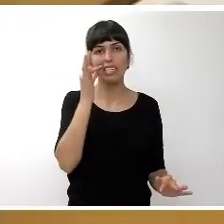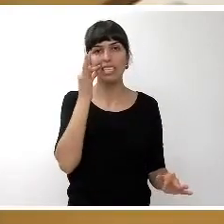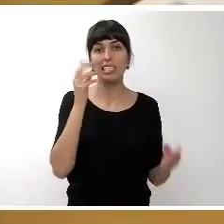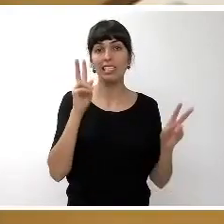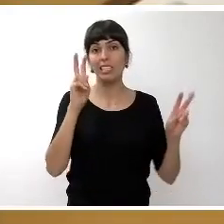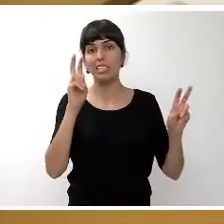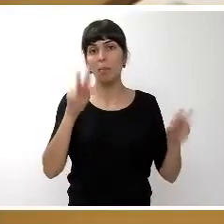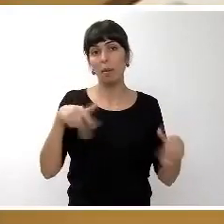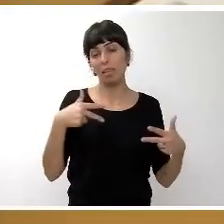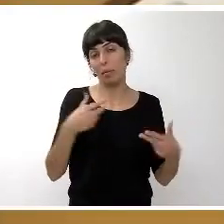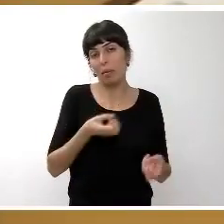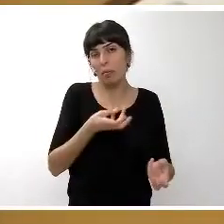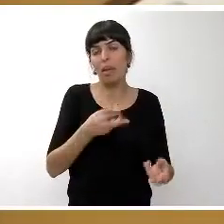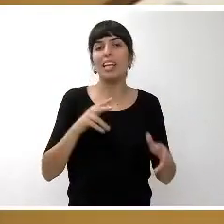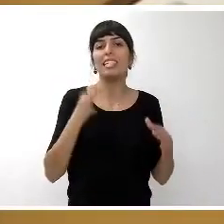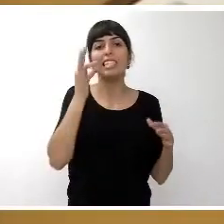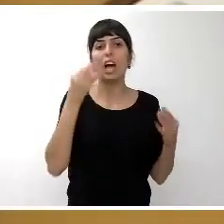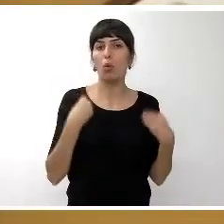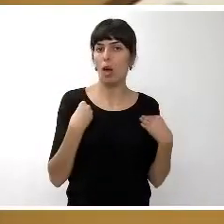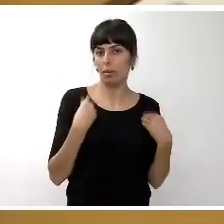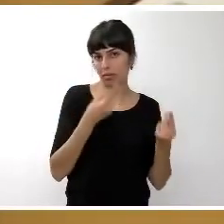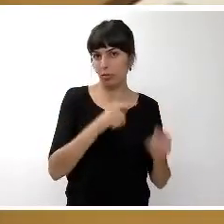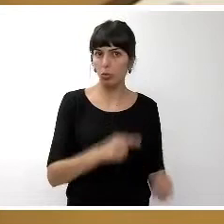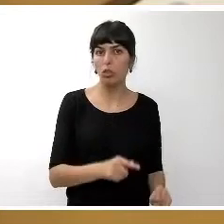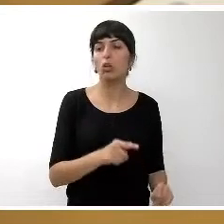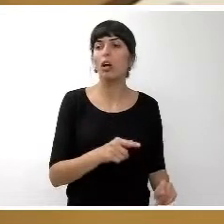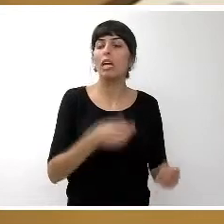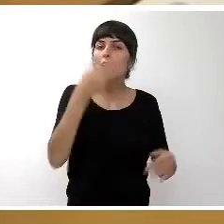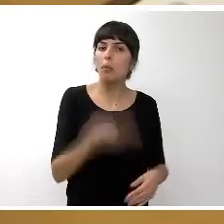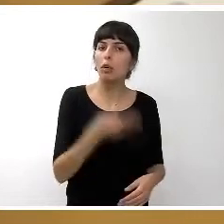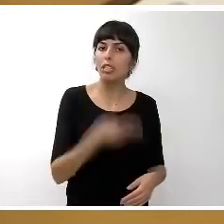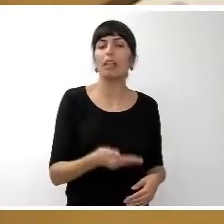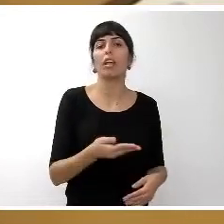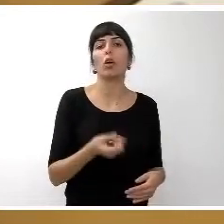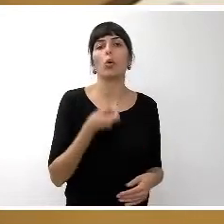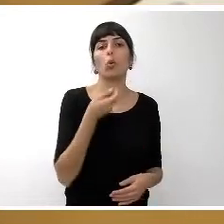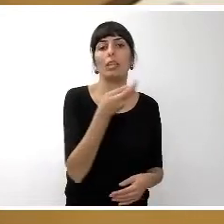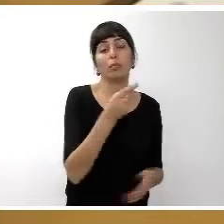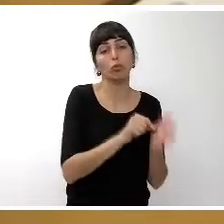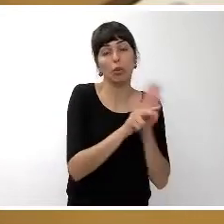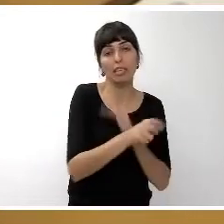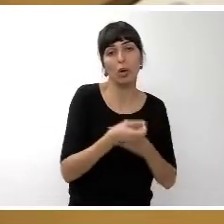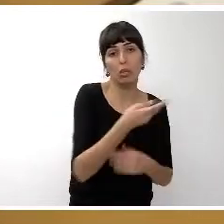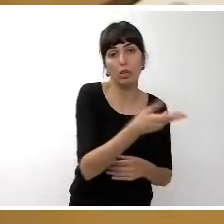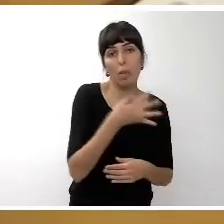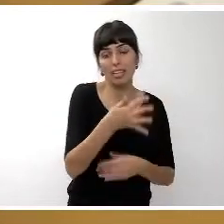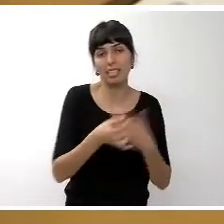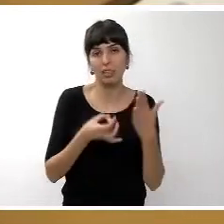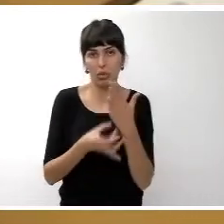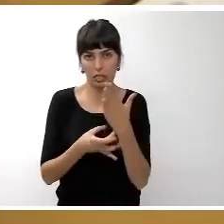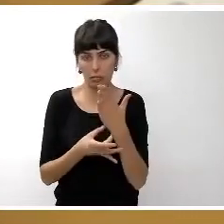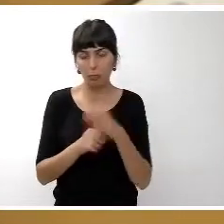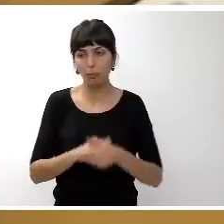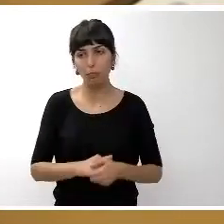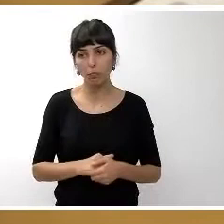la expresión importante cuantitativa y cualitativamente en el informe